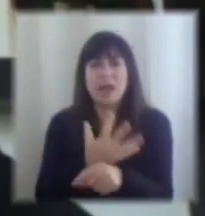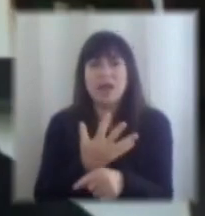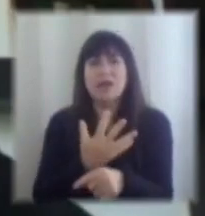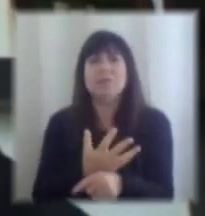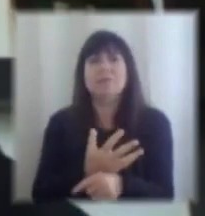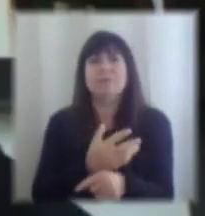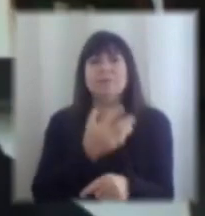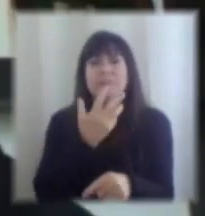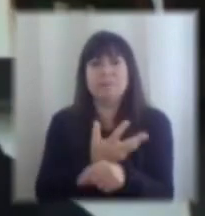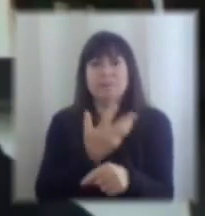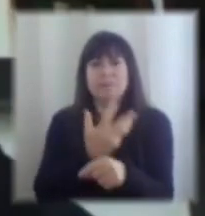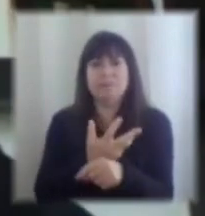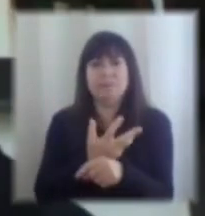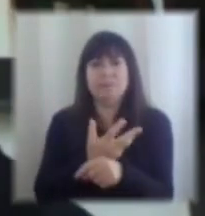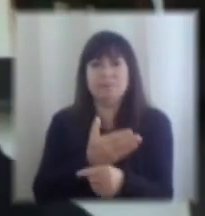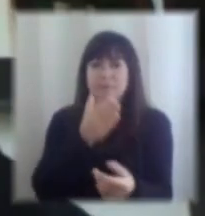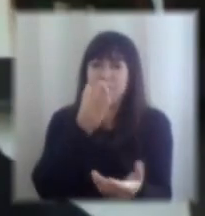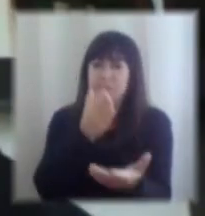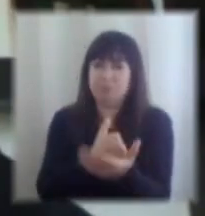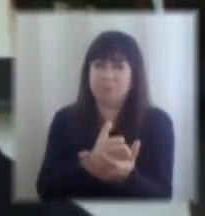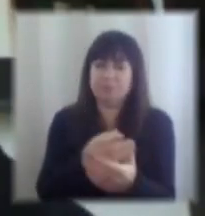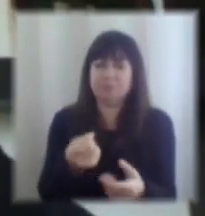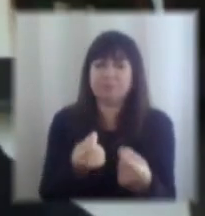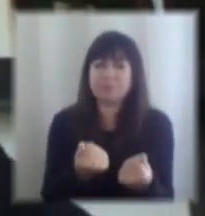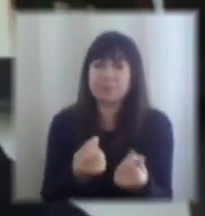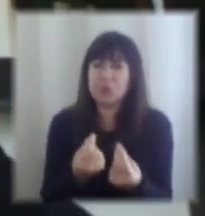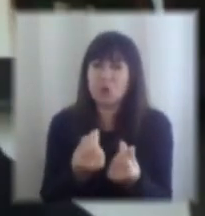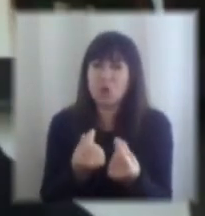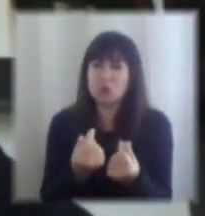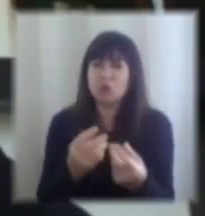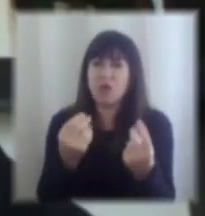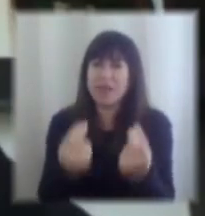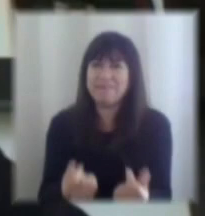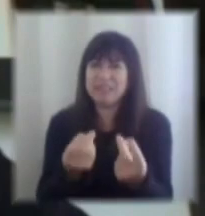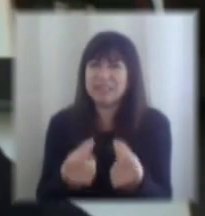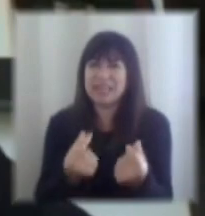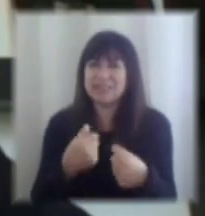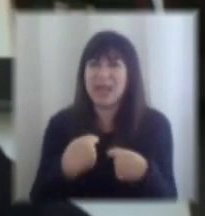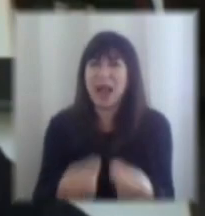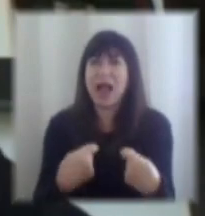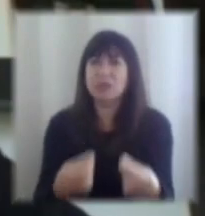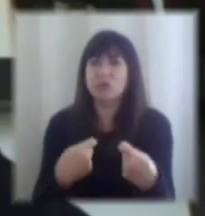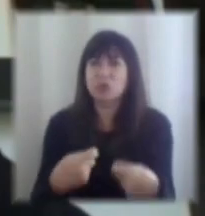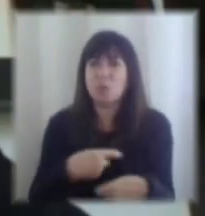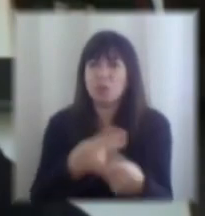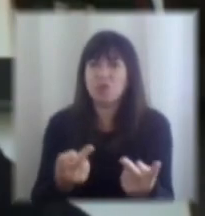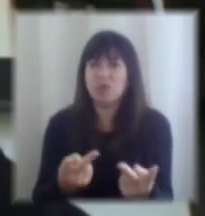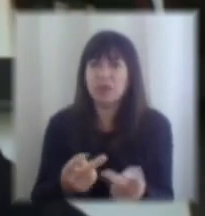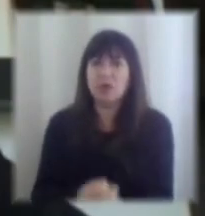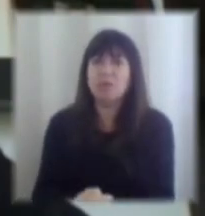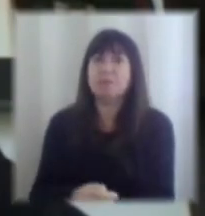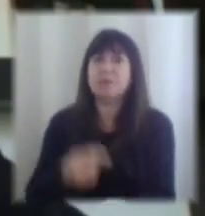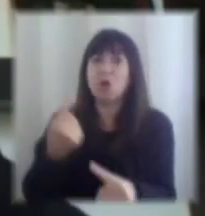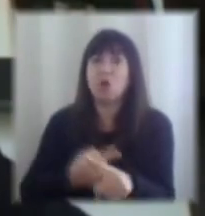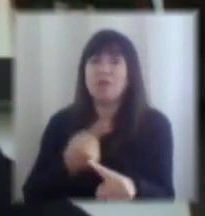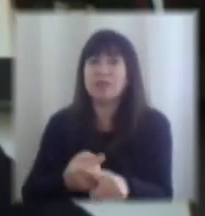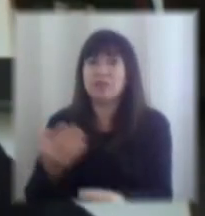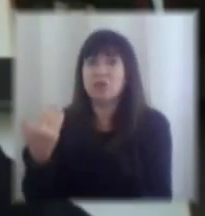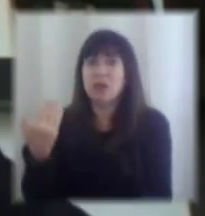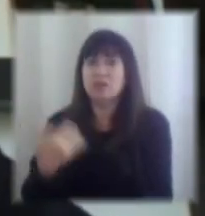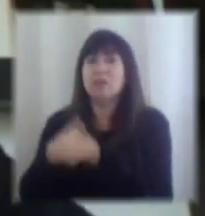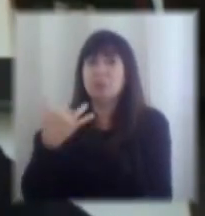hay un imperativo de la costo eficiencia en el gasto público aquí tuvimos una conversación y fue bastante transversal esa impresión del